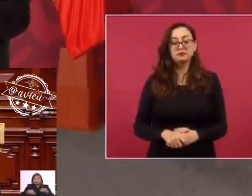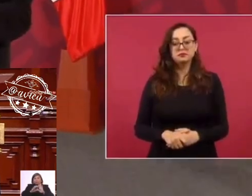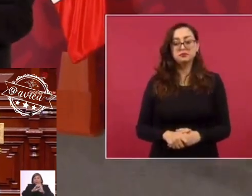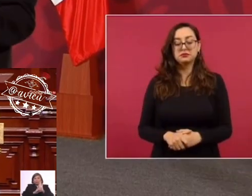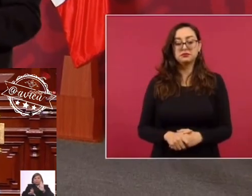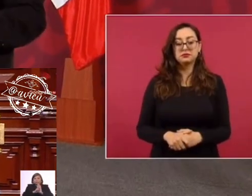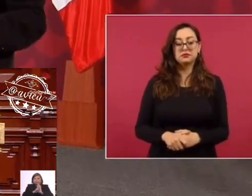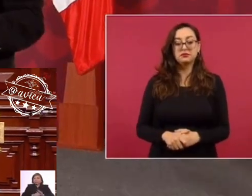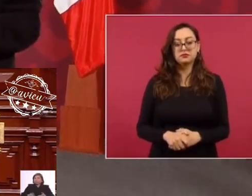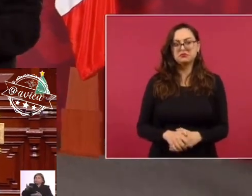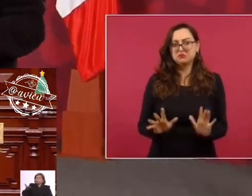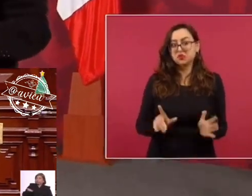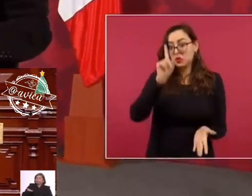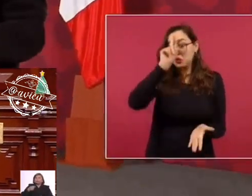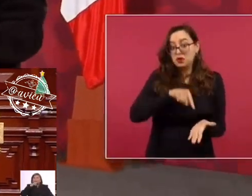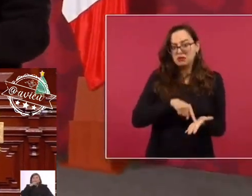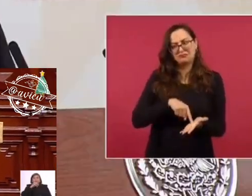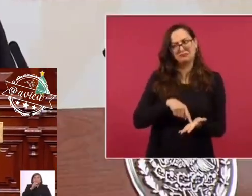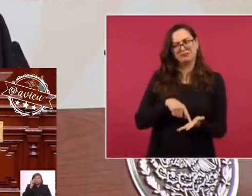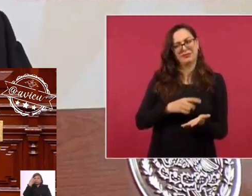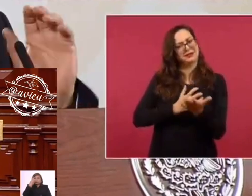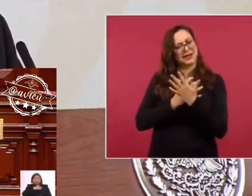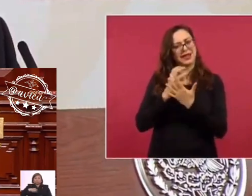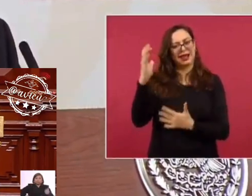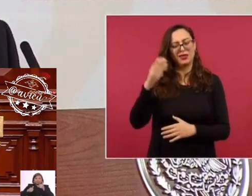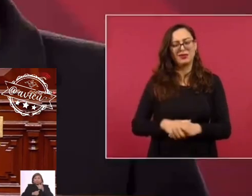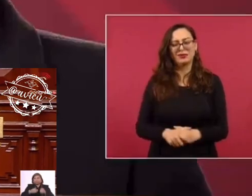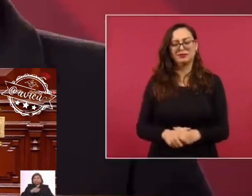creo que es una exageración.